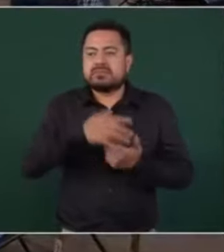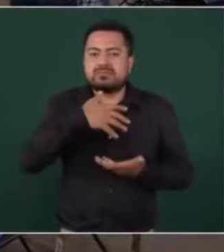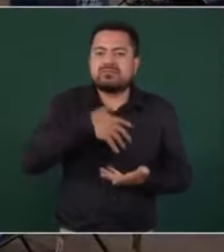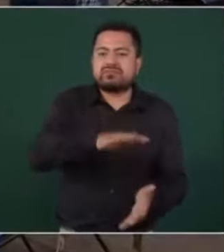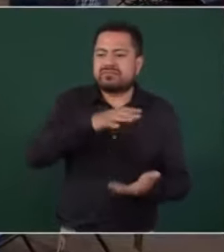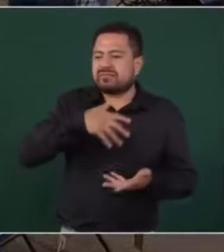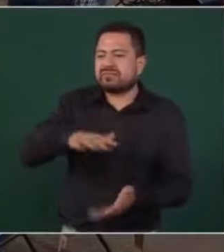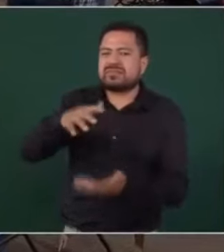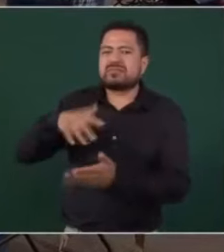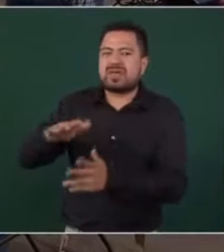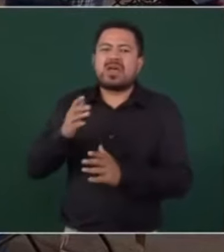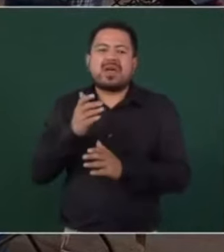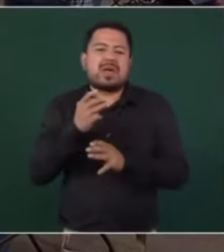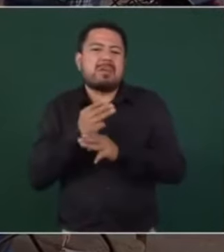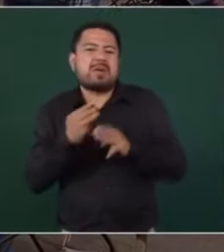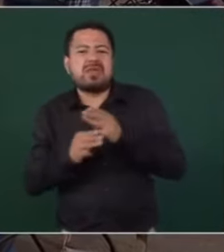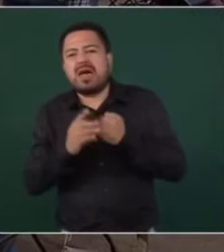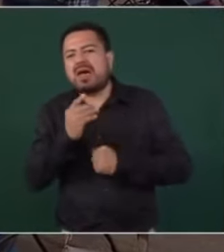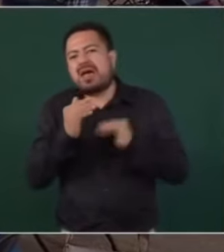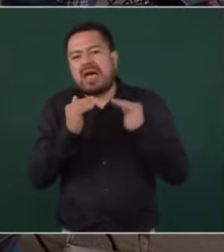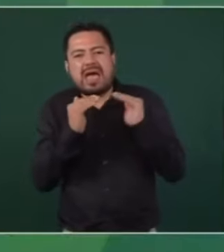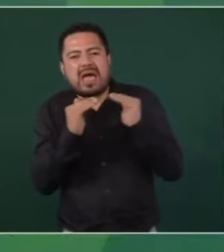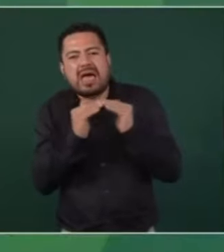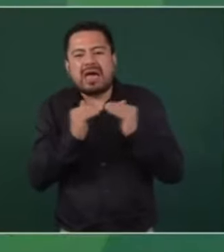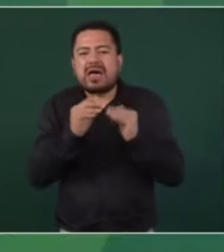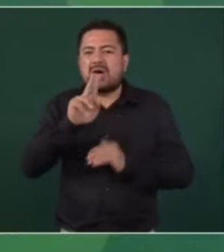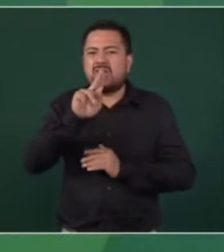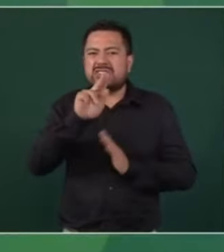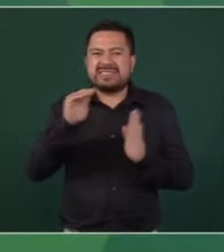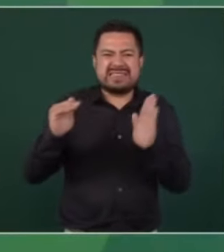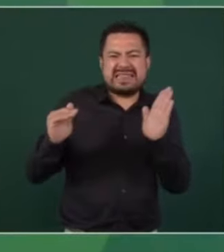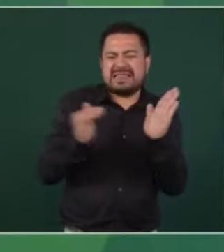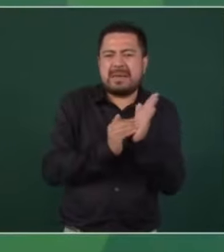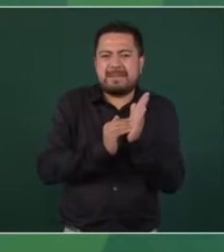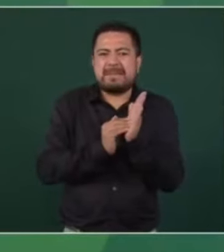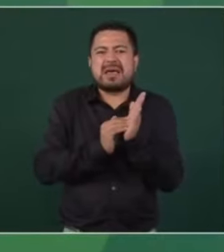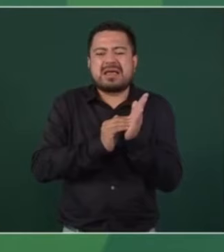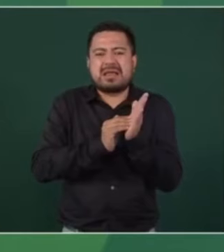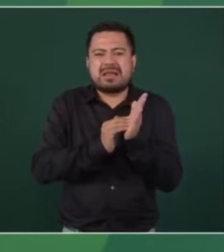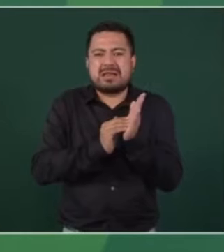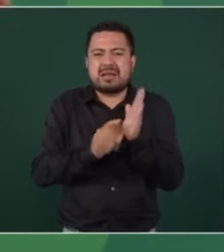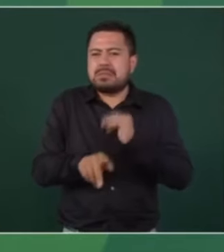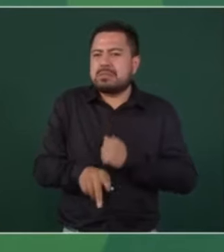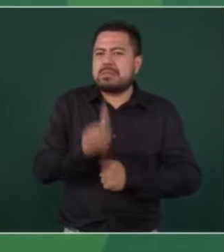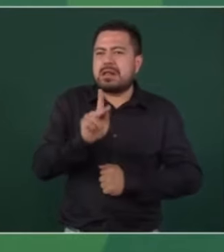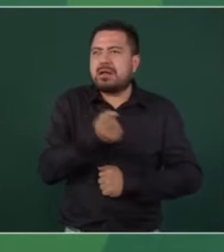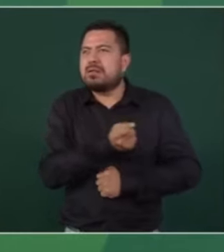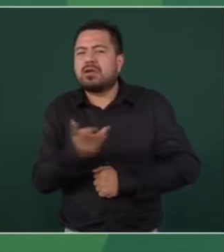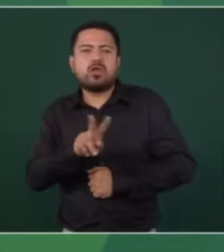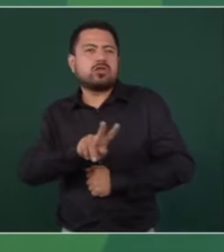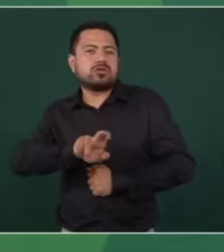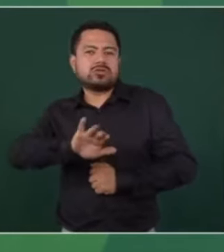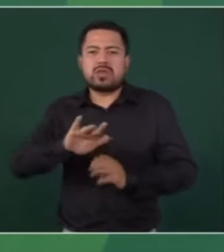enseres domésticos 80 mil paquetes, pero son alrededor de 250